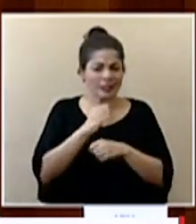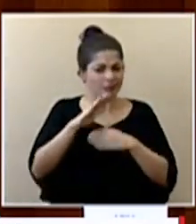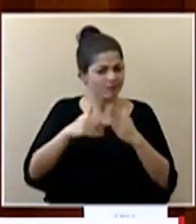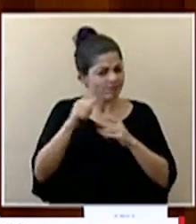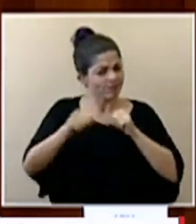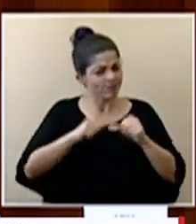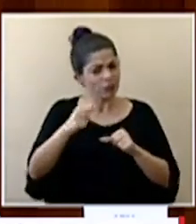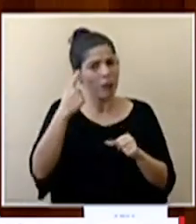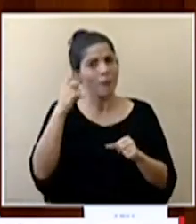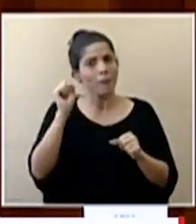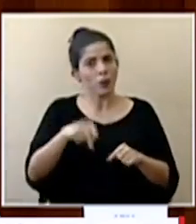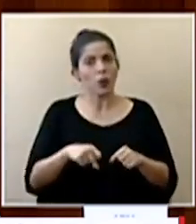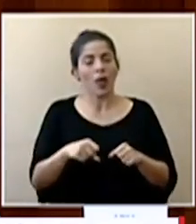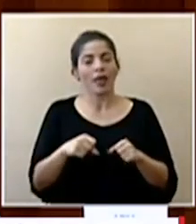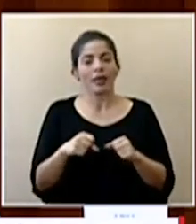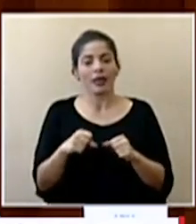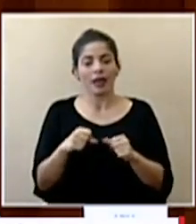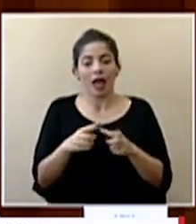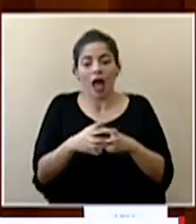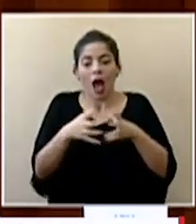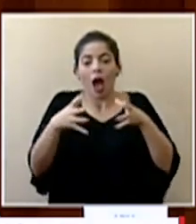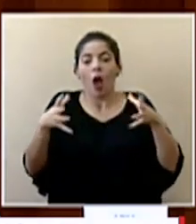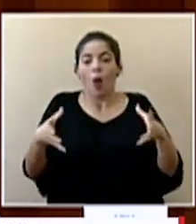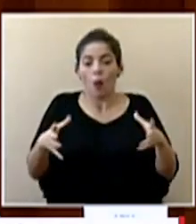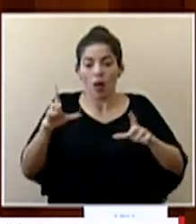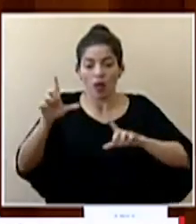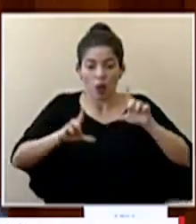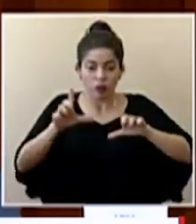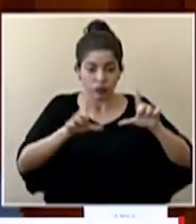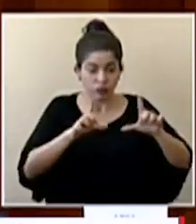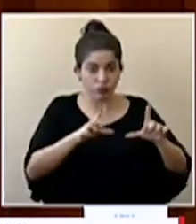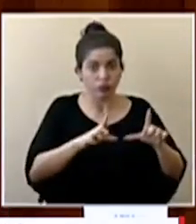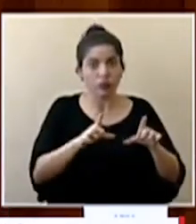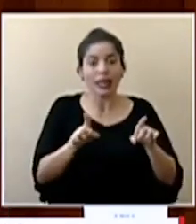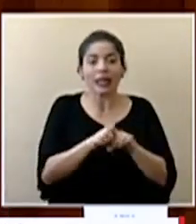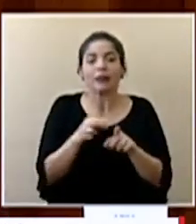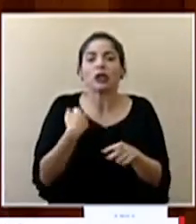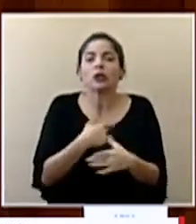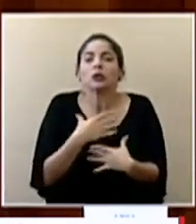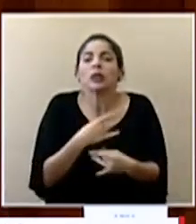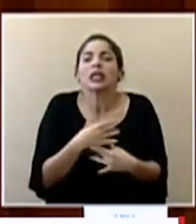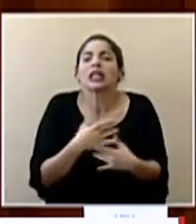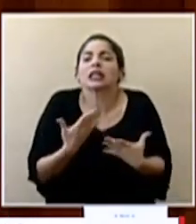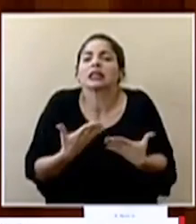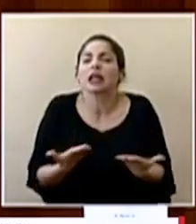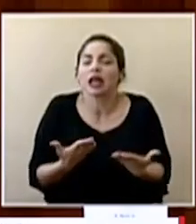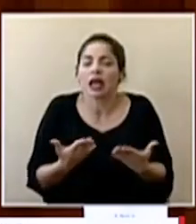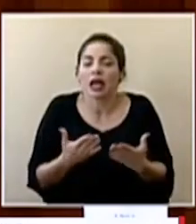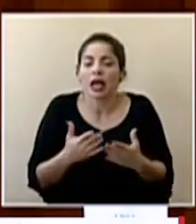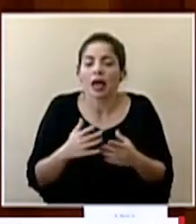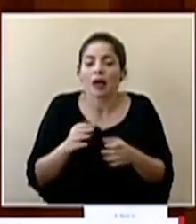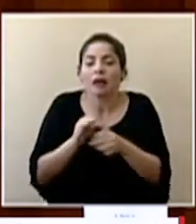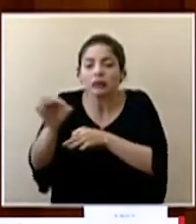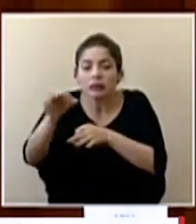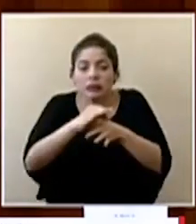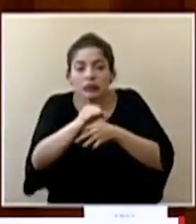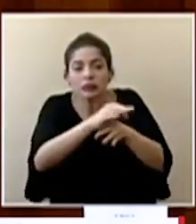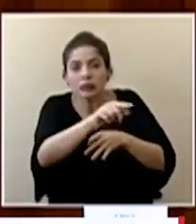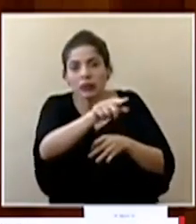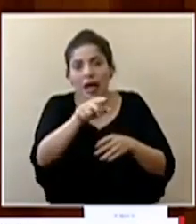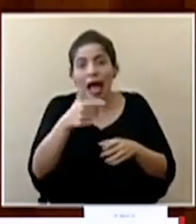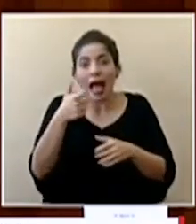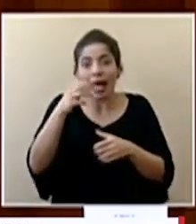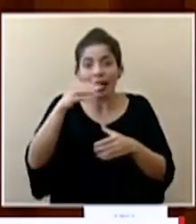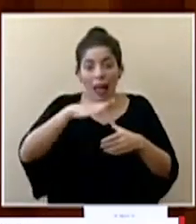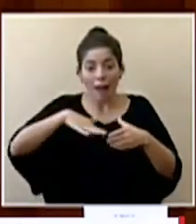para tener la capacidad incrementada de pruebas incluso lo que nos interesa mucho es tener pruebas desconcentradas fuera de la